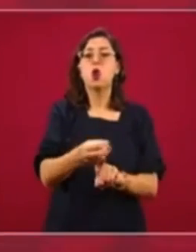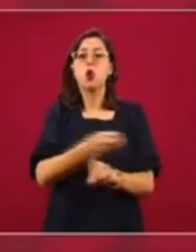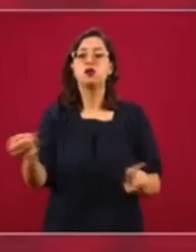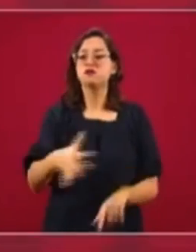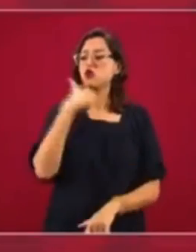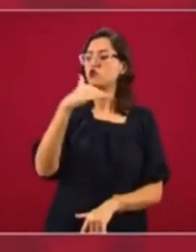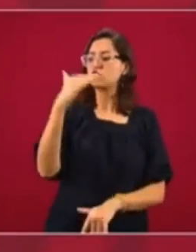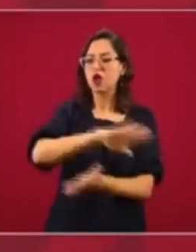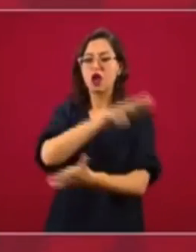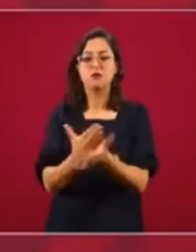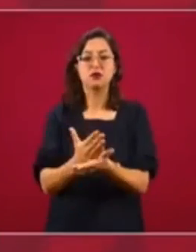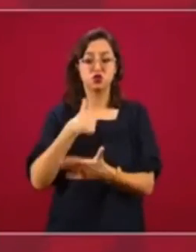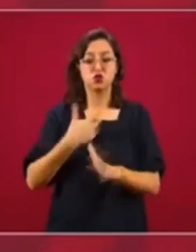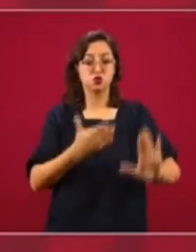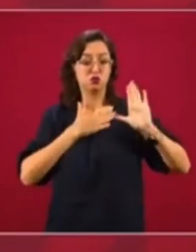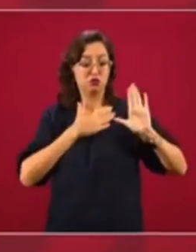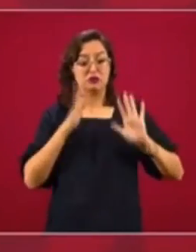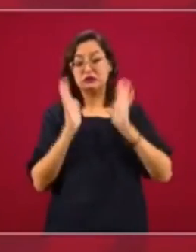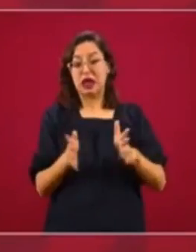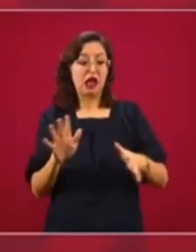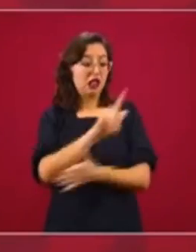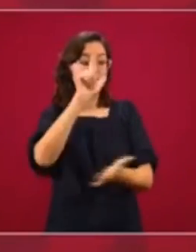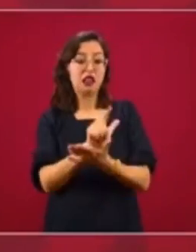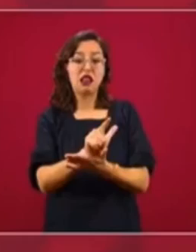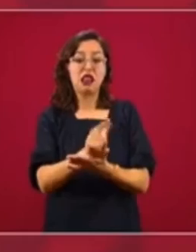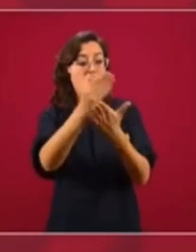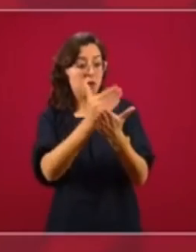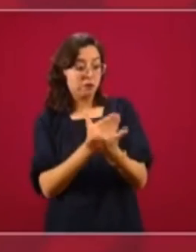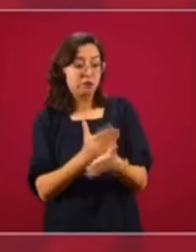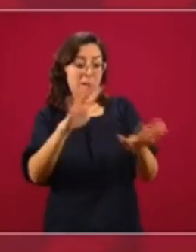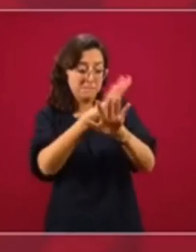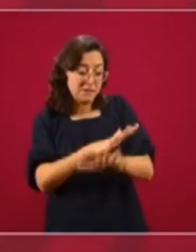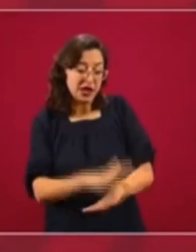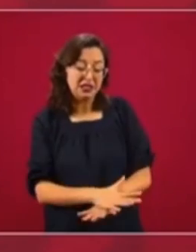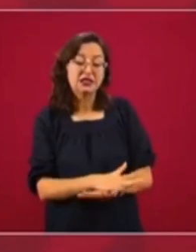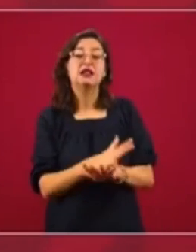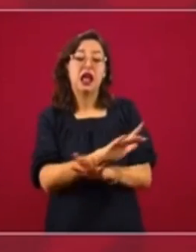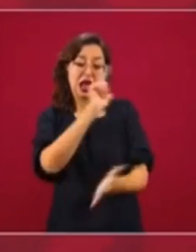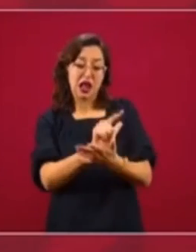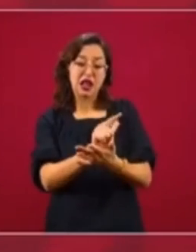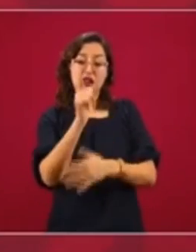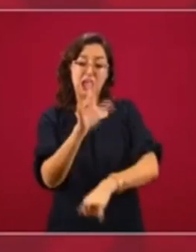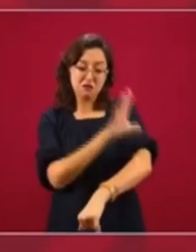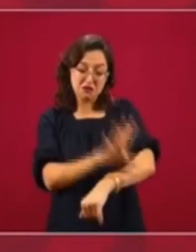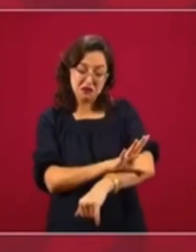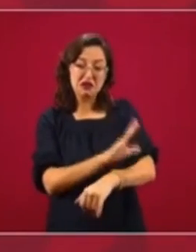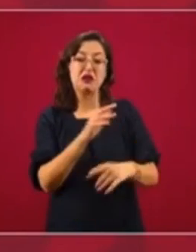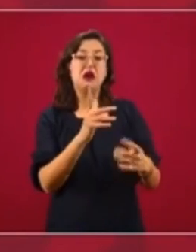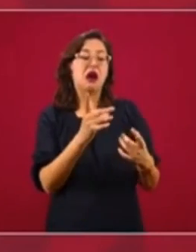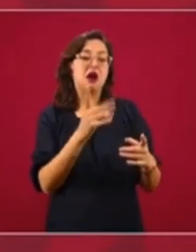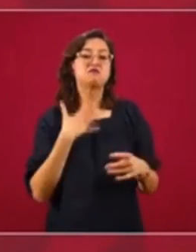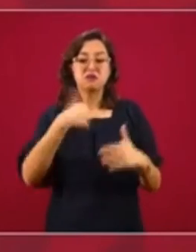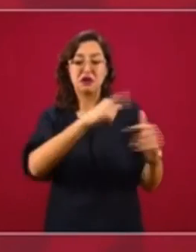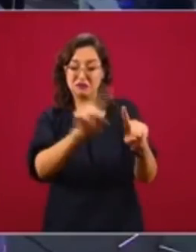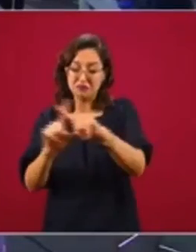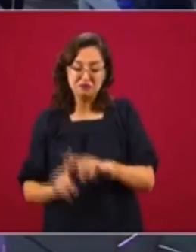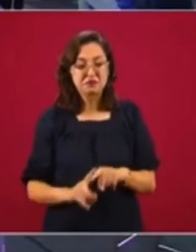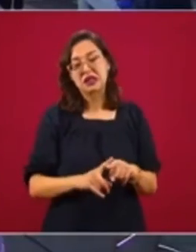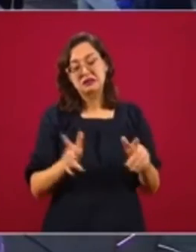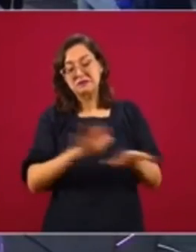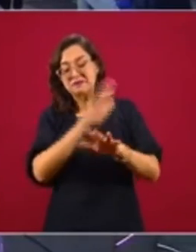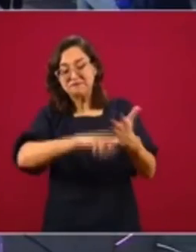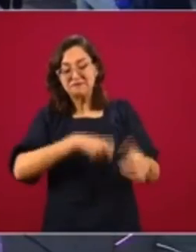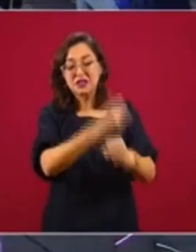que no íbamos a modificar las llamadas reformas estructurales, y en particular la reforma energética. Y lo voy a cumplir. Y estoy respetando los contratos